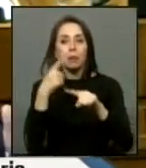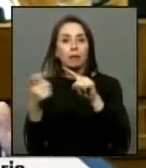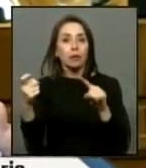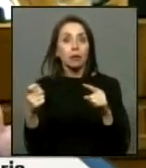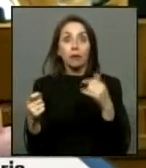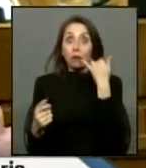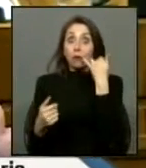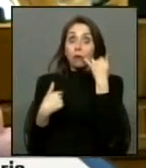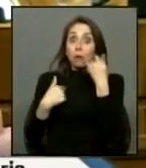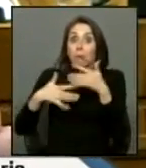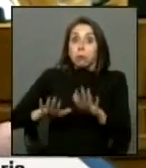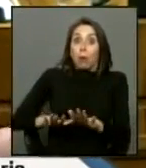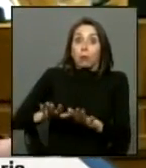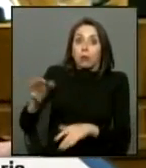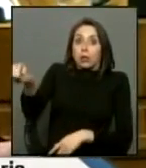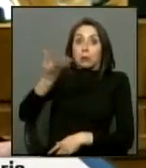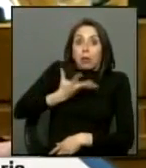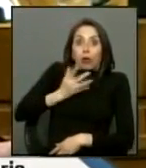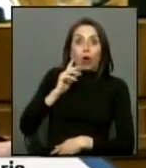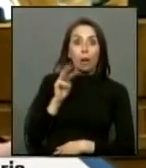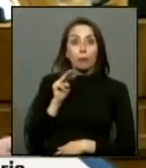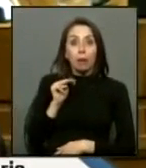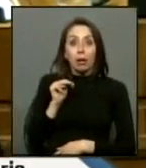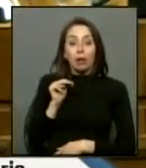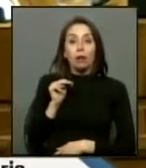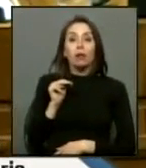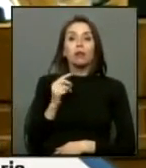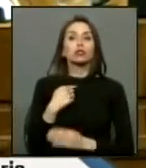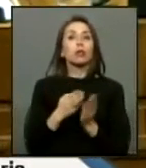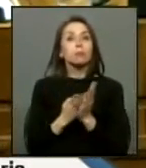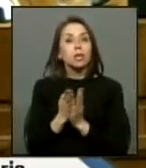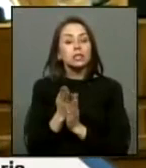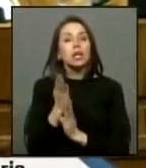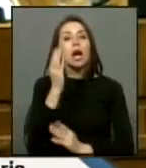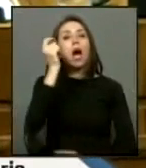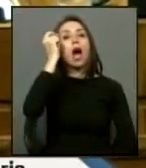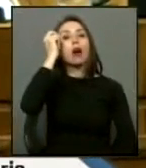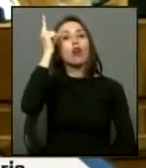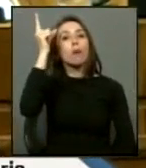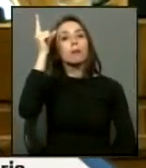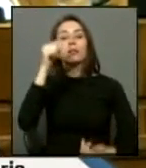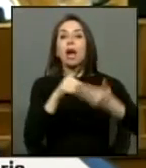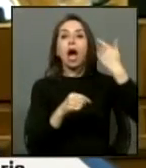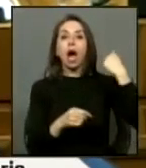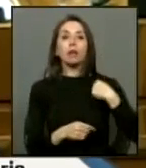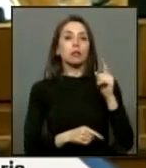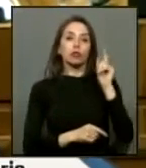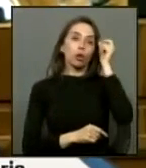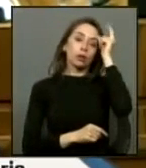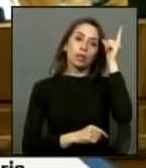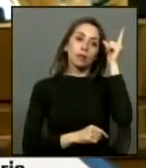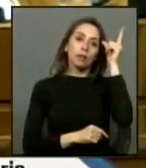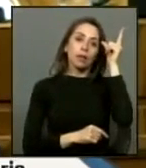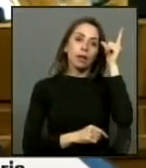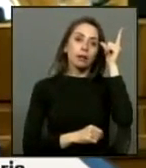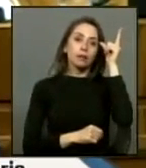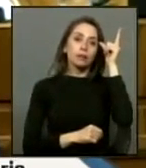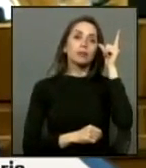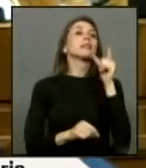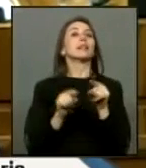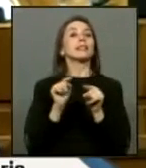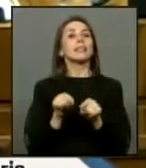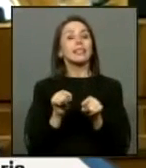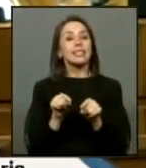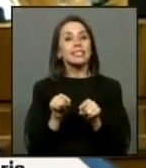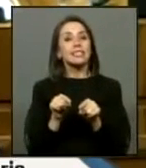quedé marcando ocupado de verdad y empecé a entender muchas cosas cosas que antes no había entendido y esa